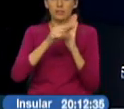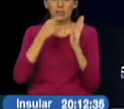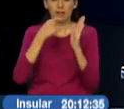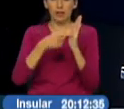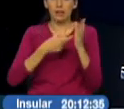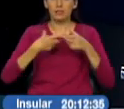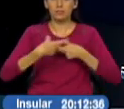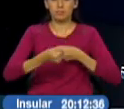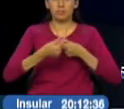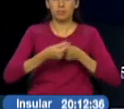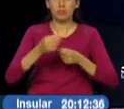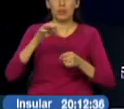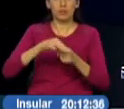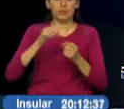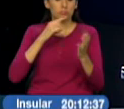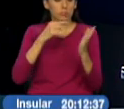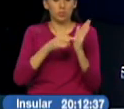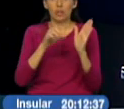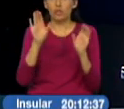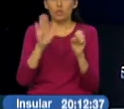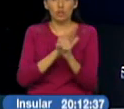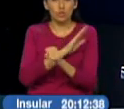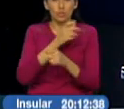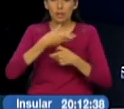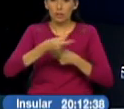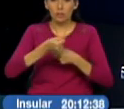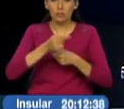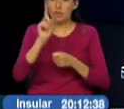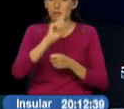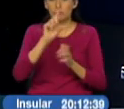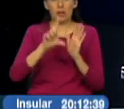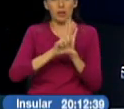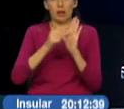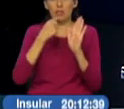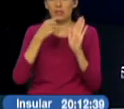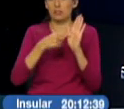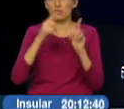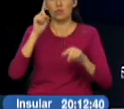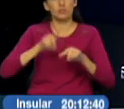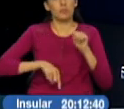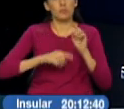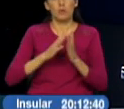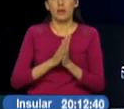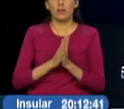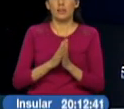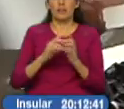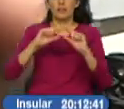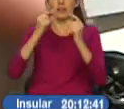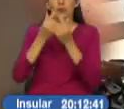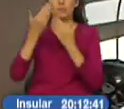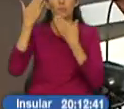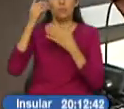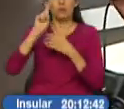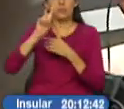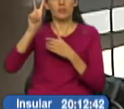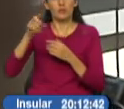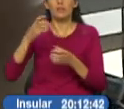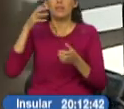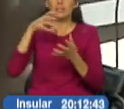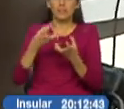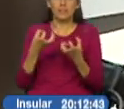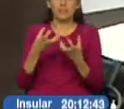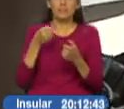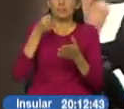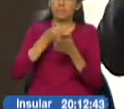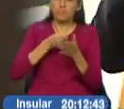Alianza Creosuma insiste en que se dé paso a su exigencia, siendo caso omiso a dicha normativa. Tanto Andrés Páez, Guillermo